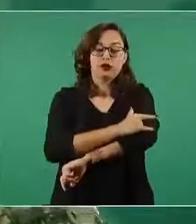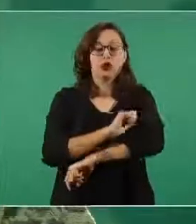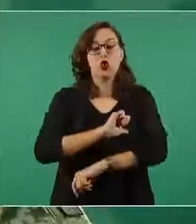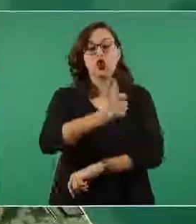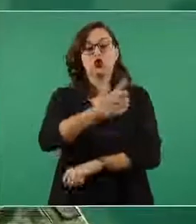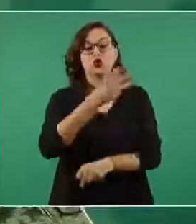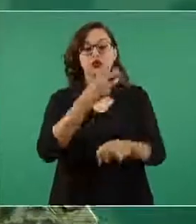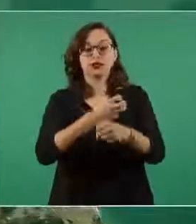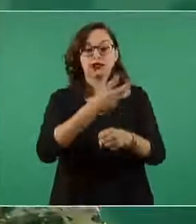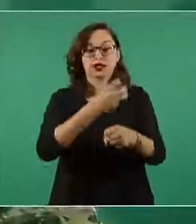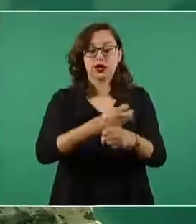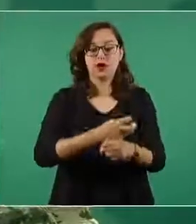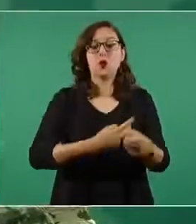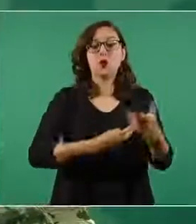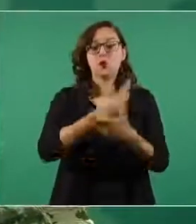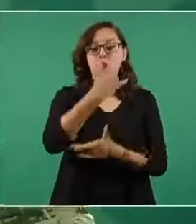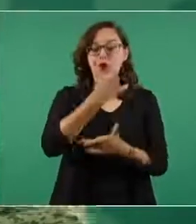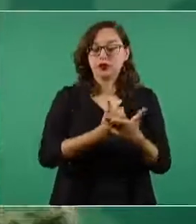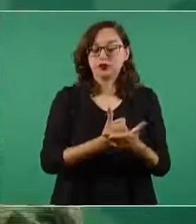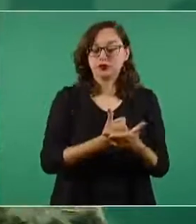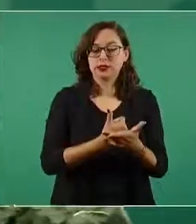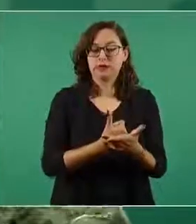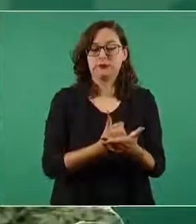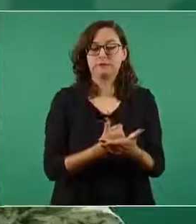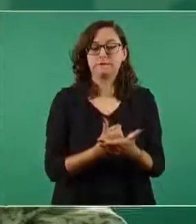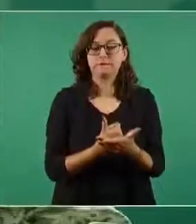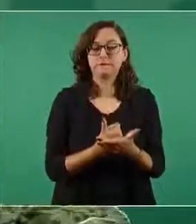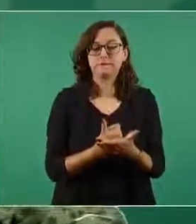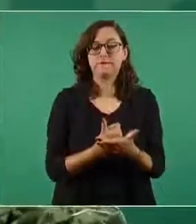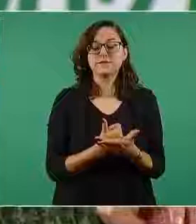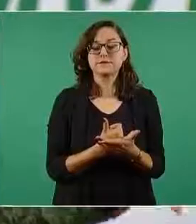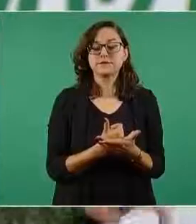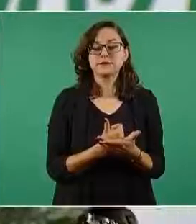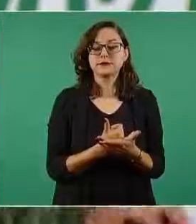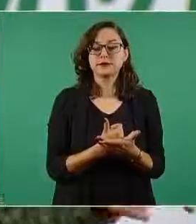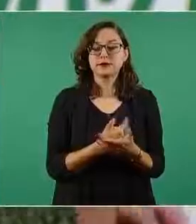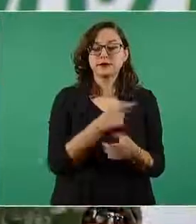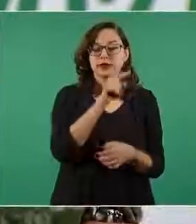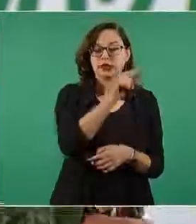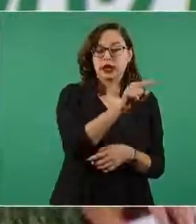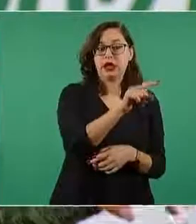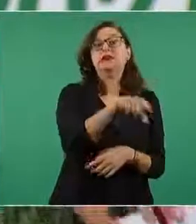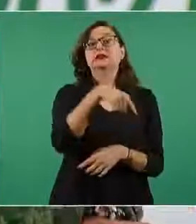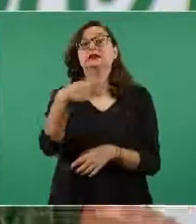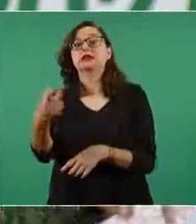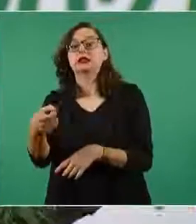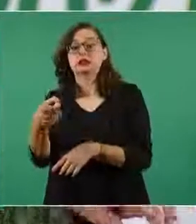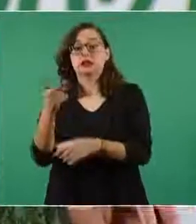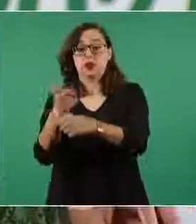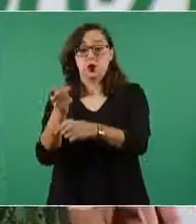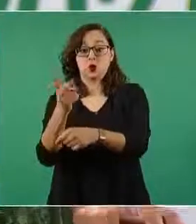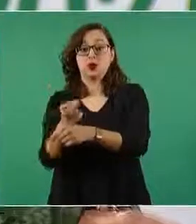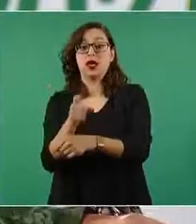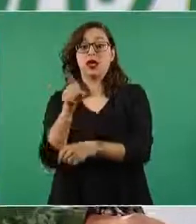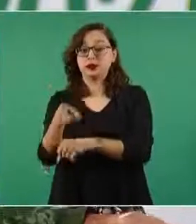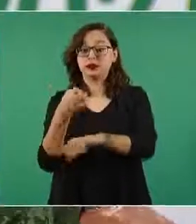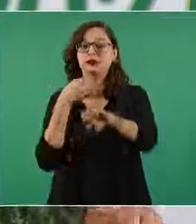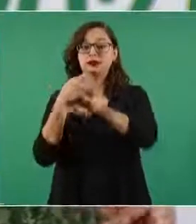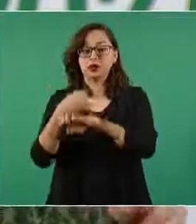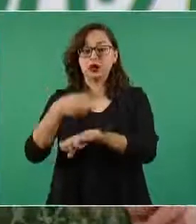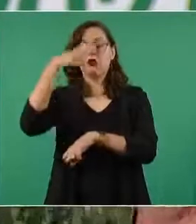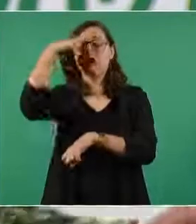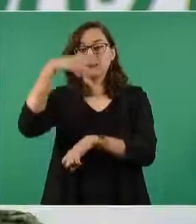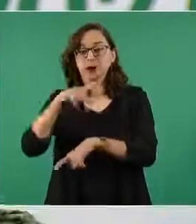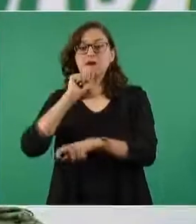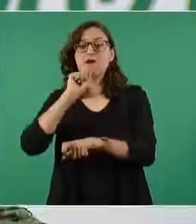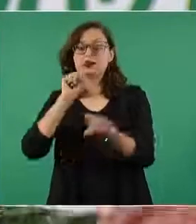más perdón en el caso de esta conexión el Estado de México se está haciendo cargo a través de un